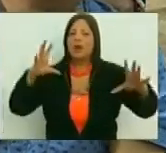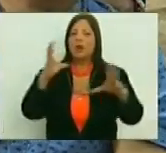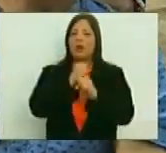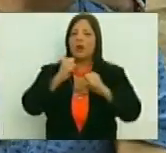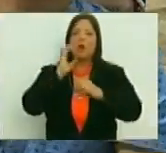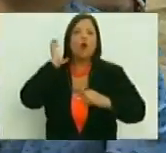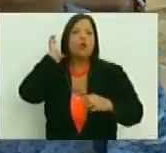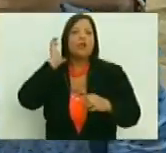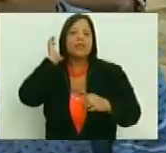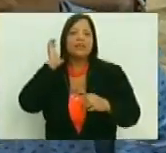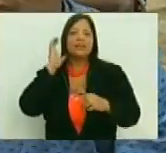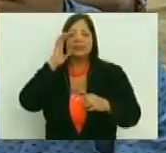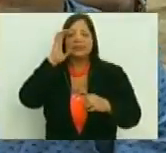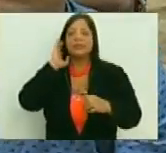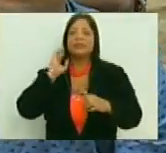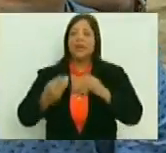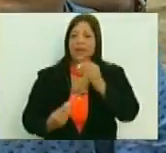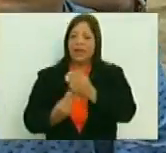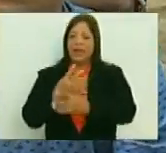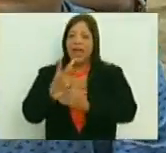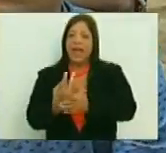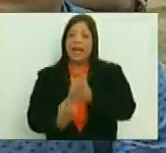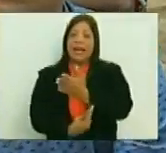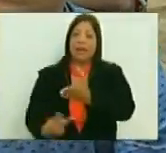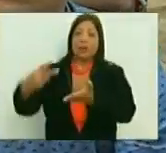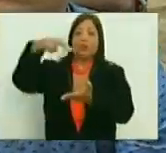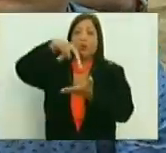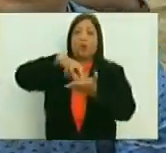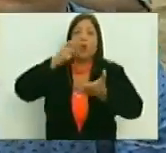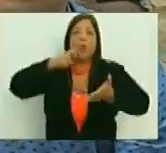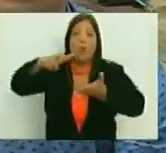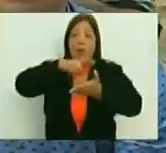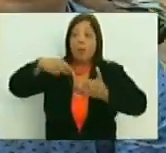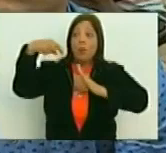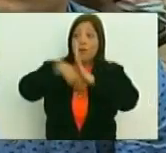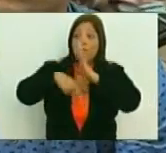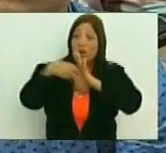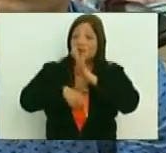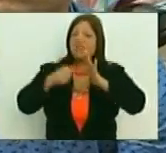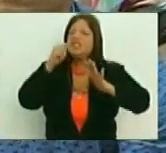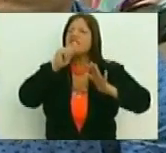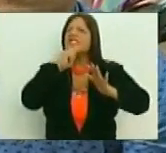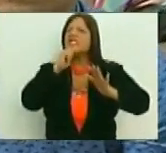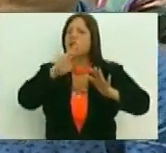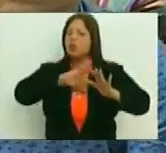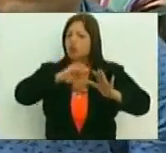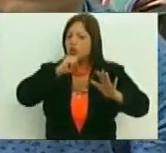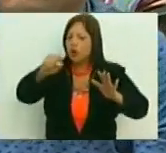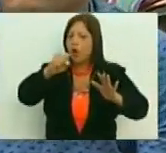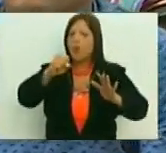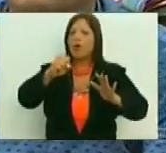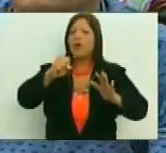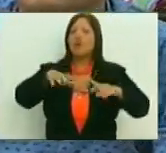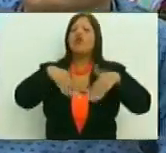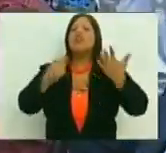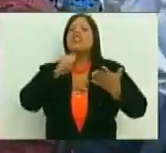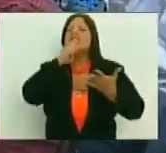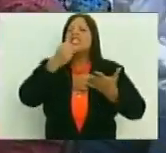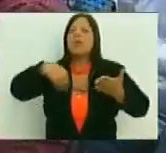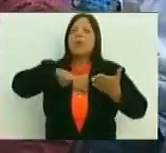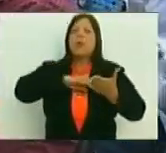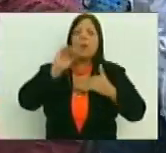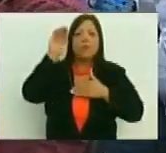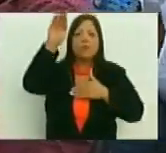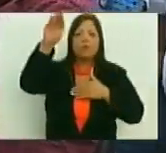de conciencia, resurrección de pueblos, profundización de quienes hemos sido, quienes somos y quienes podemos